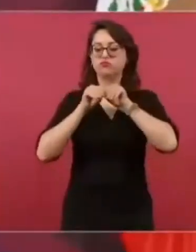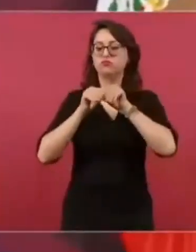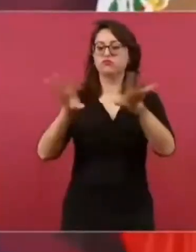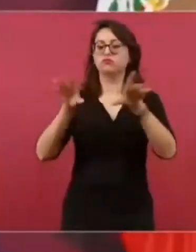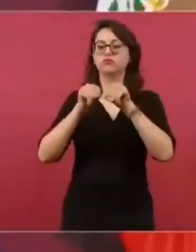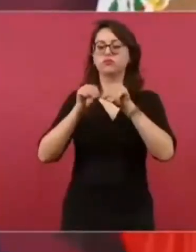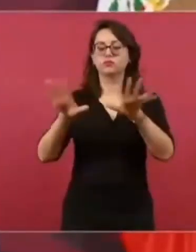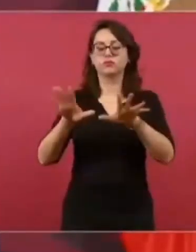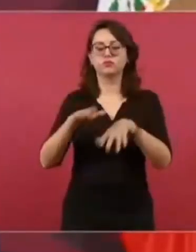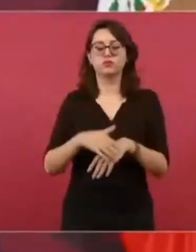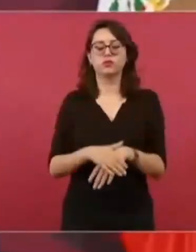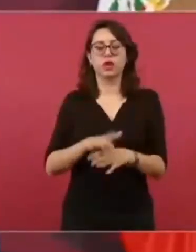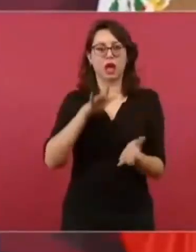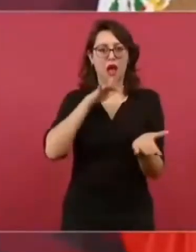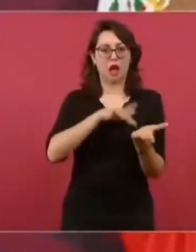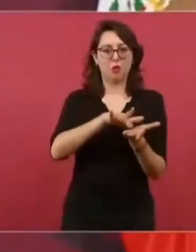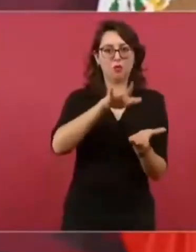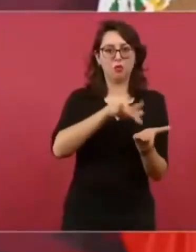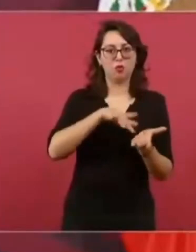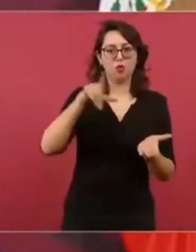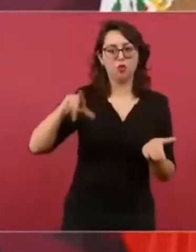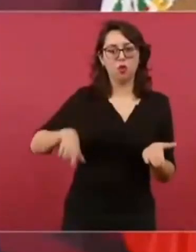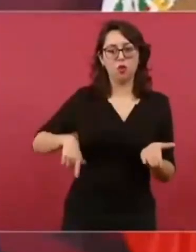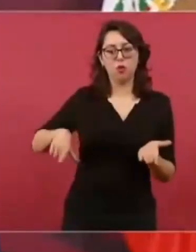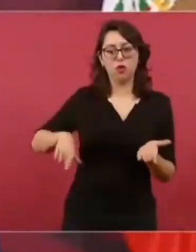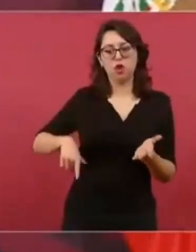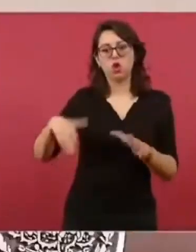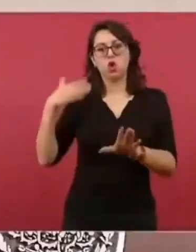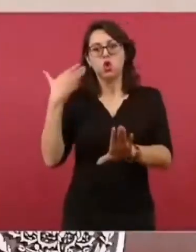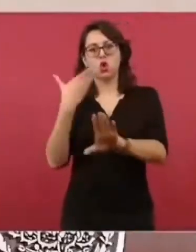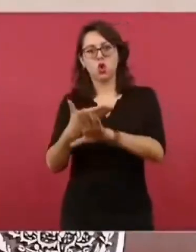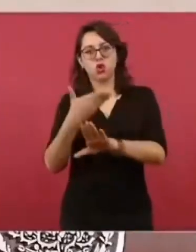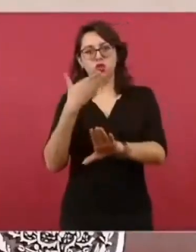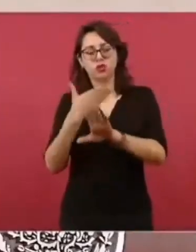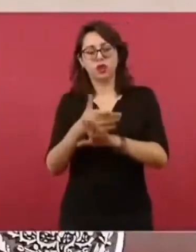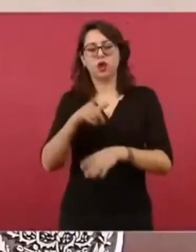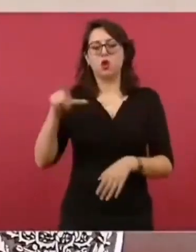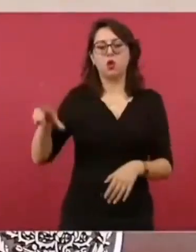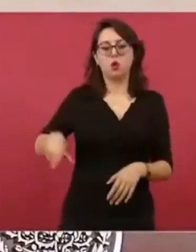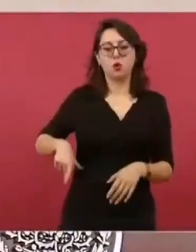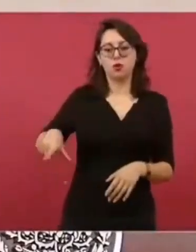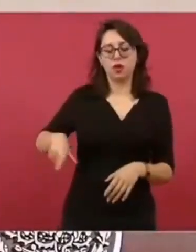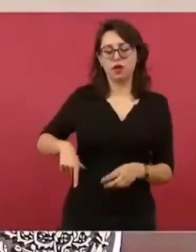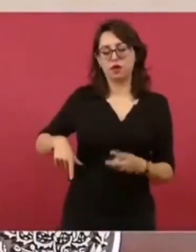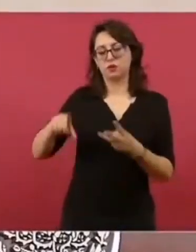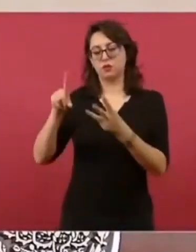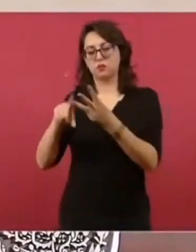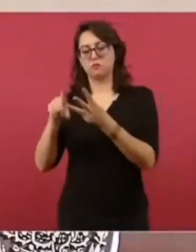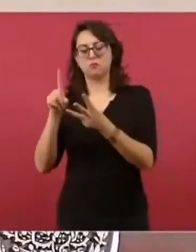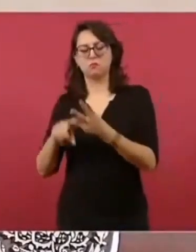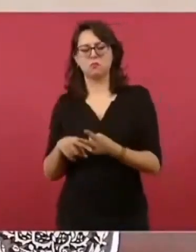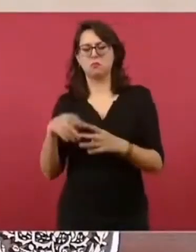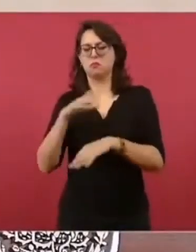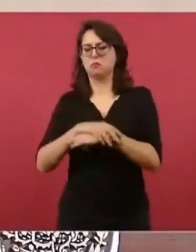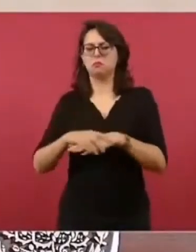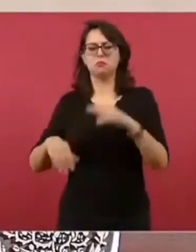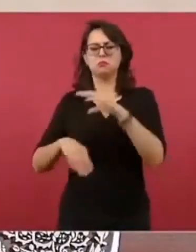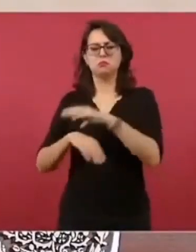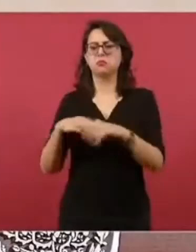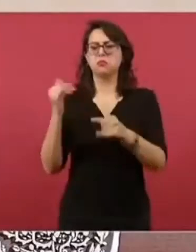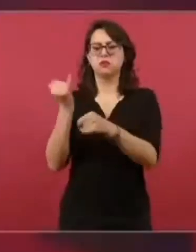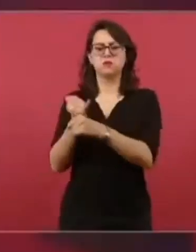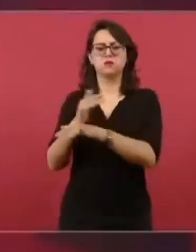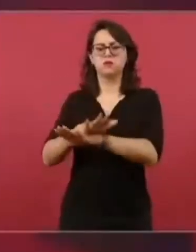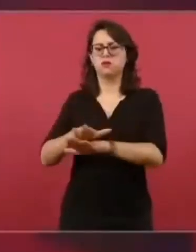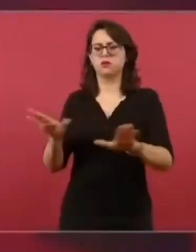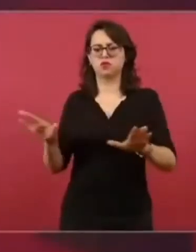¿Cuántas negativas? ¿Y cuántas neutrales o informativas? Ahí nos